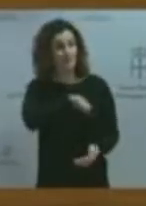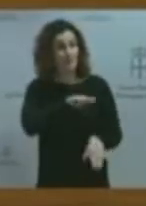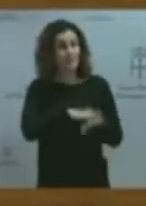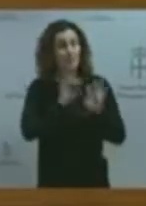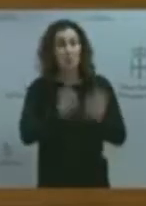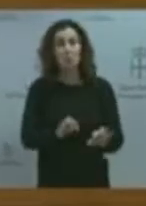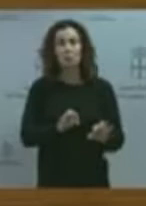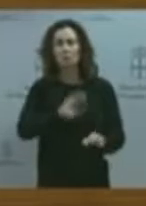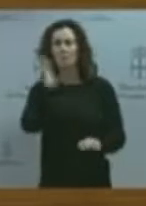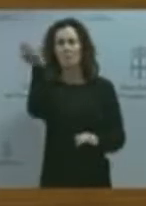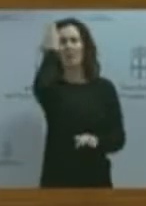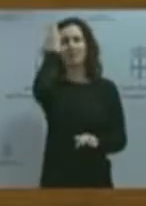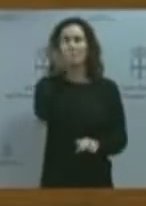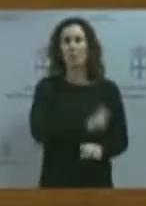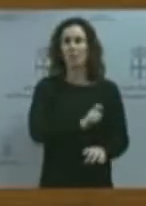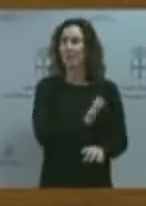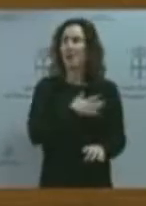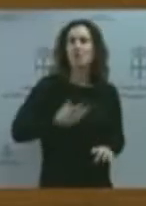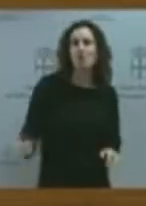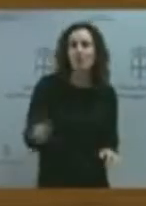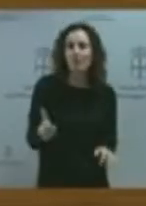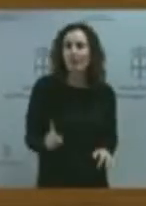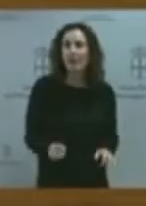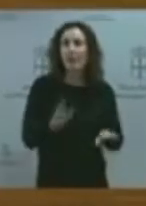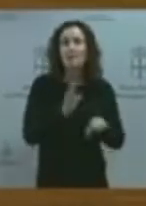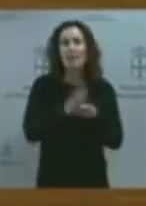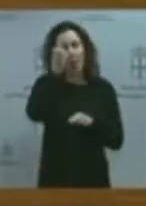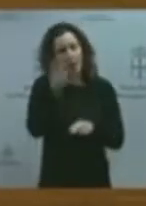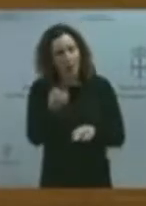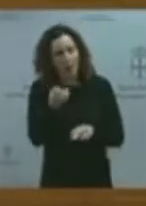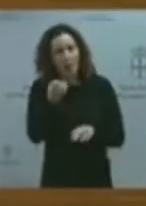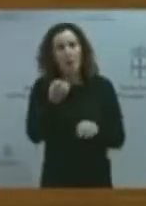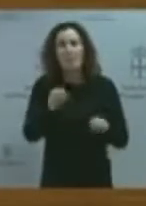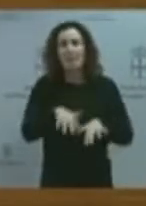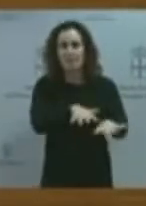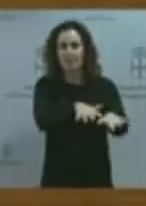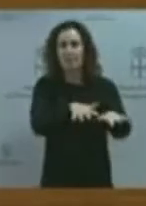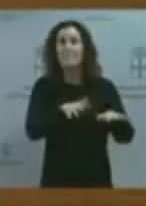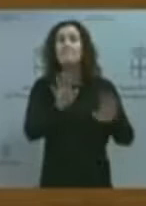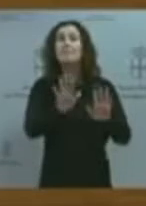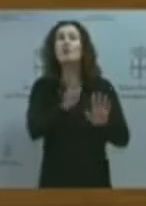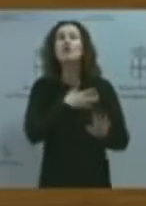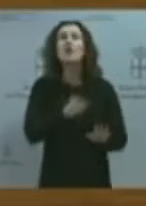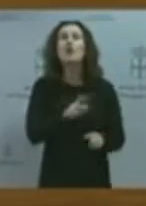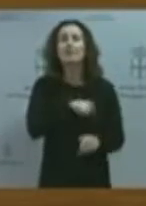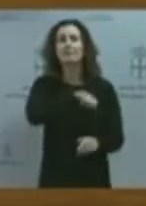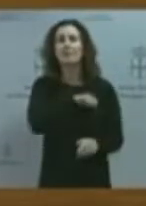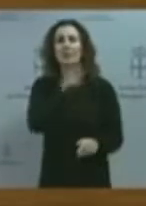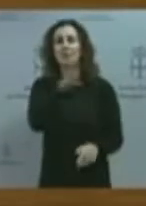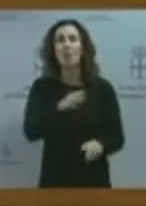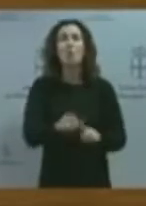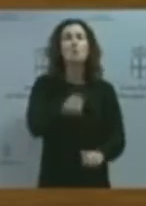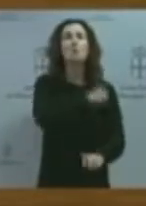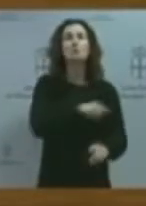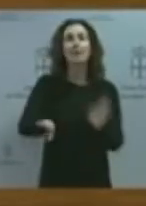España donde pierdan ojos manifestantes. Pero tampoco quiere una España donde un grupo de ultraderechistas revienten a palos a un bombero